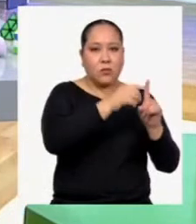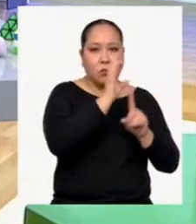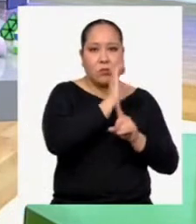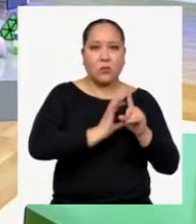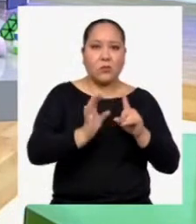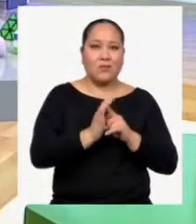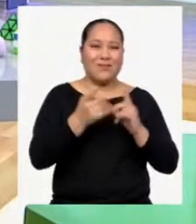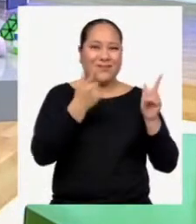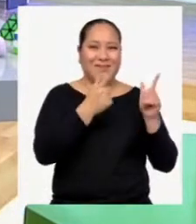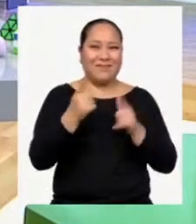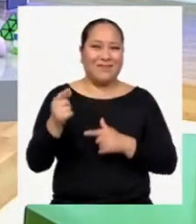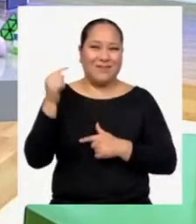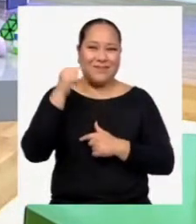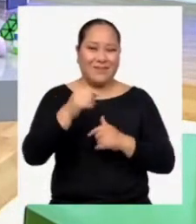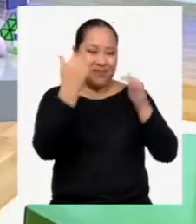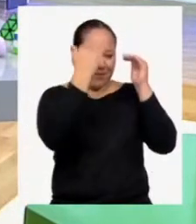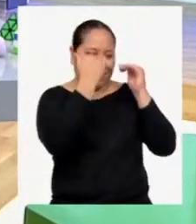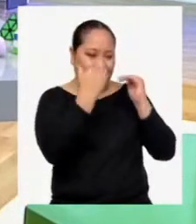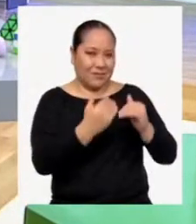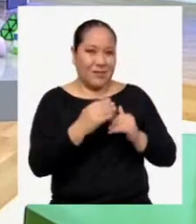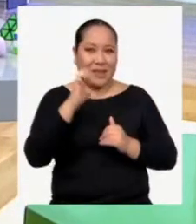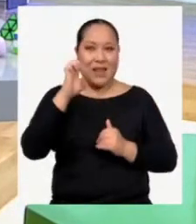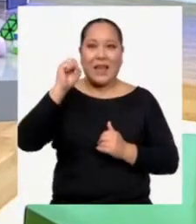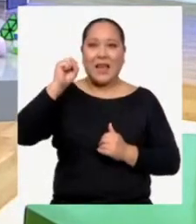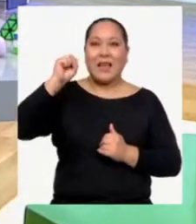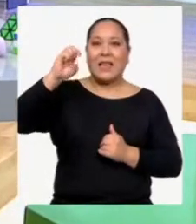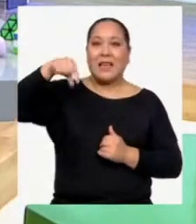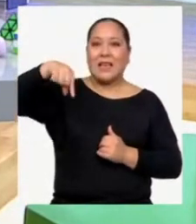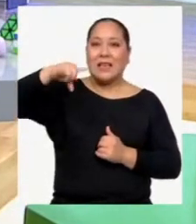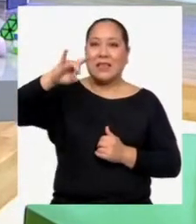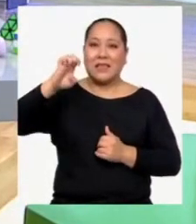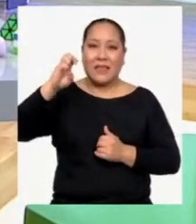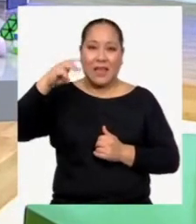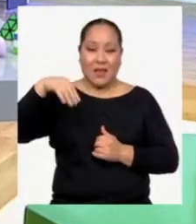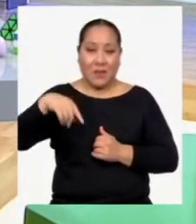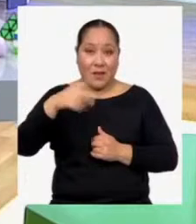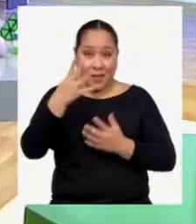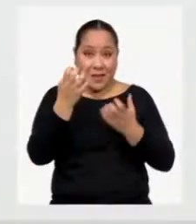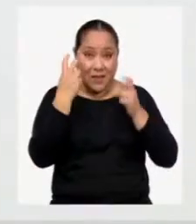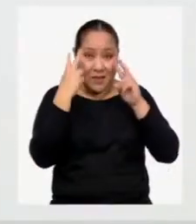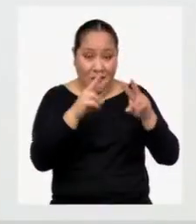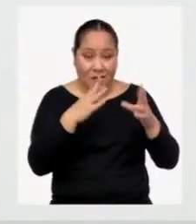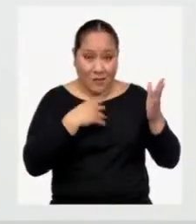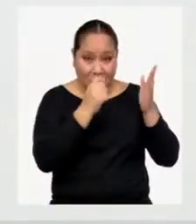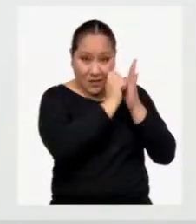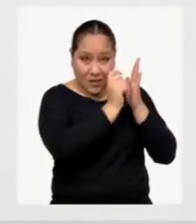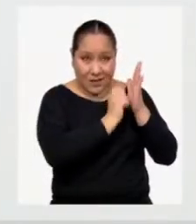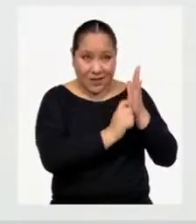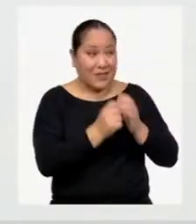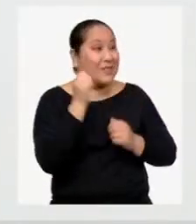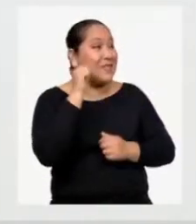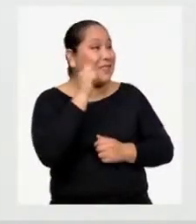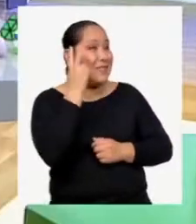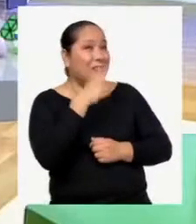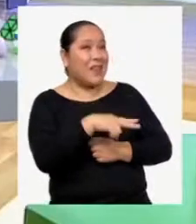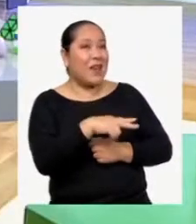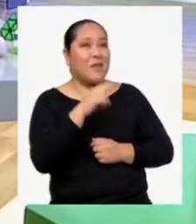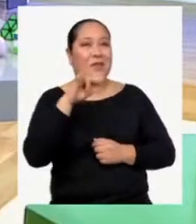¡Listo! Ese fue el esquema que seguí ¿Quieren ver cómo quedó mi borrador? Veámoslo, Jonathan